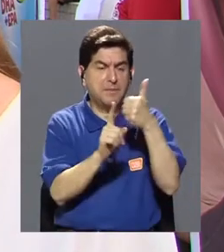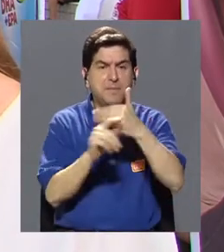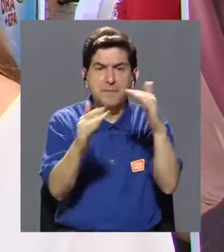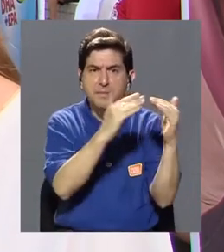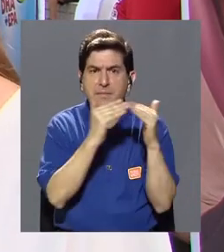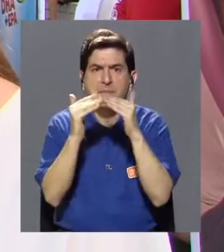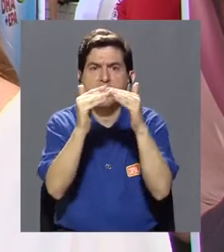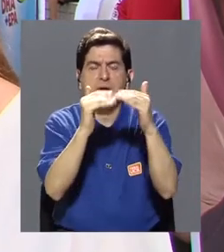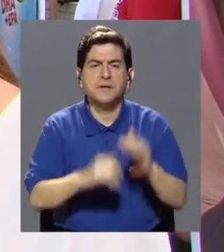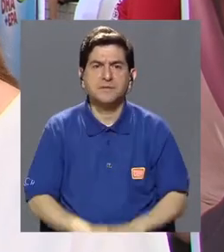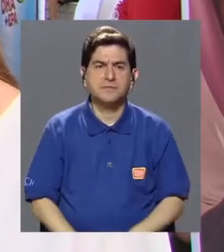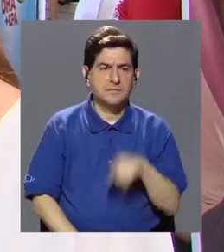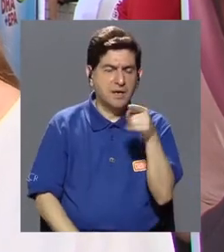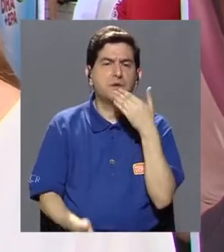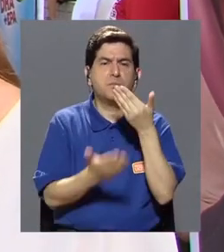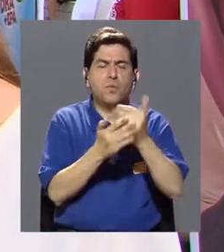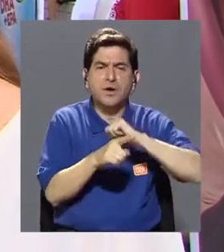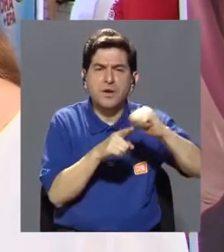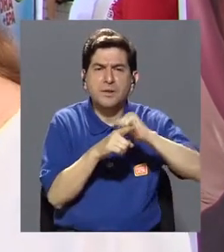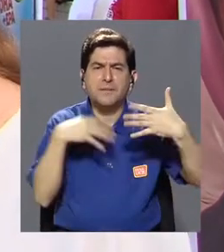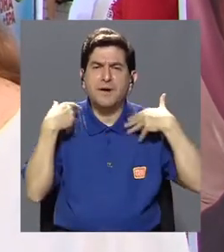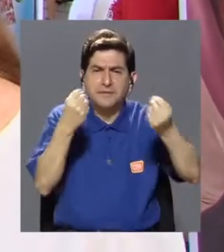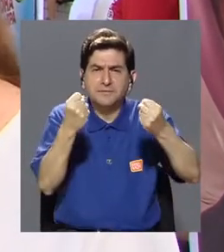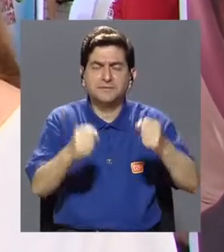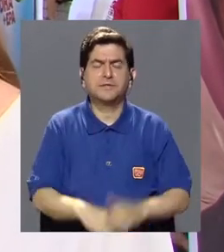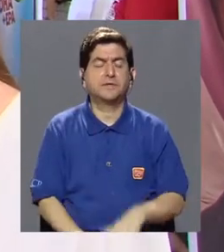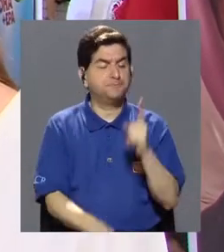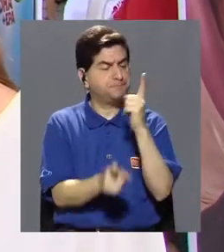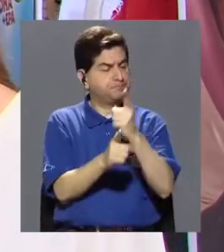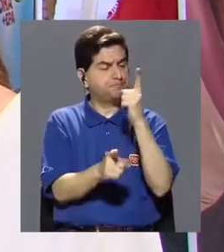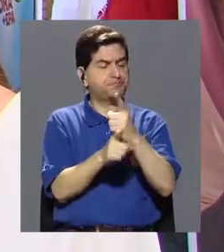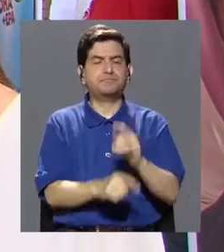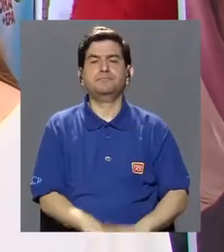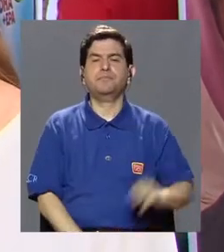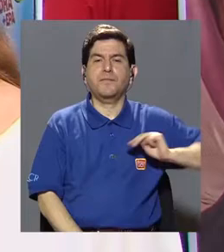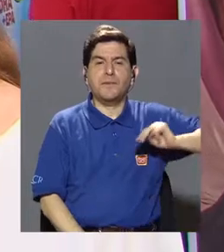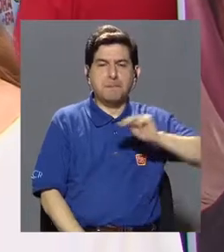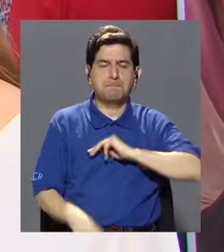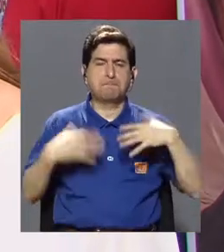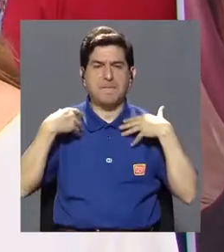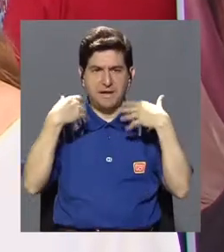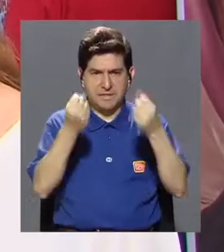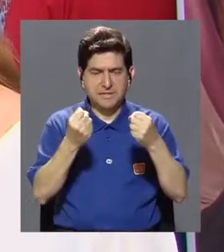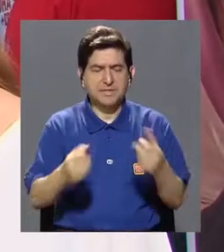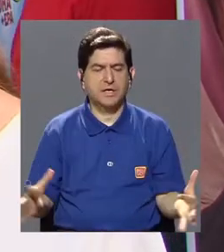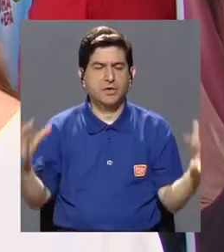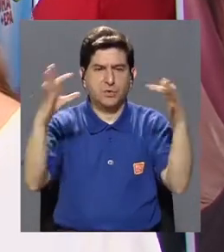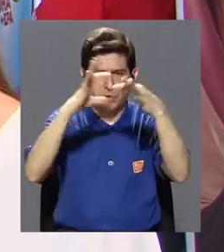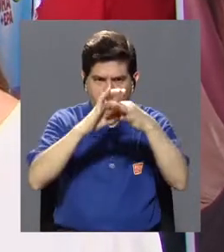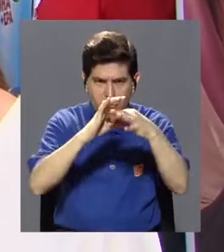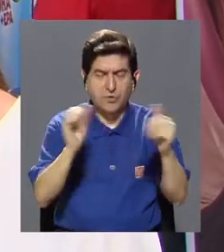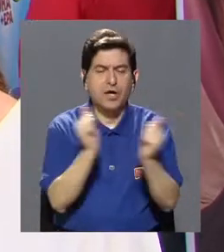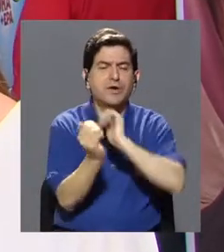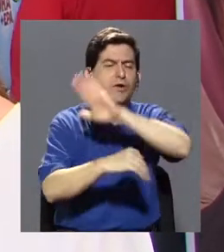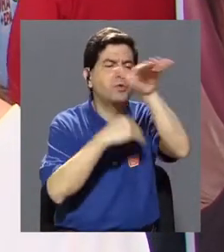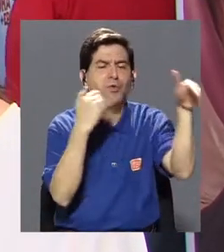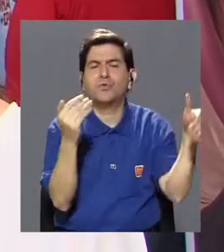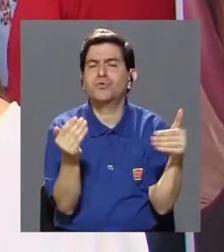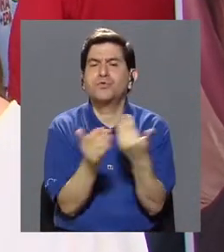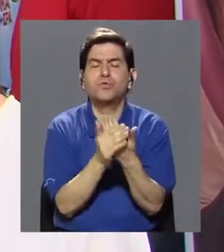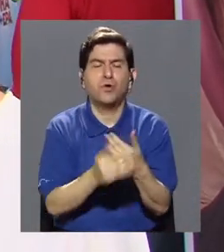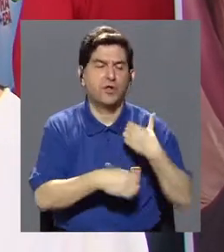comunidades las buenas prácticas de salud. Así es, el Ministerio de Salud está coordinando con todas